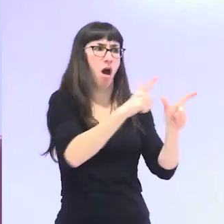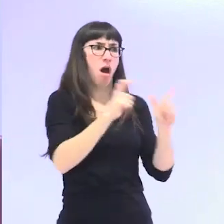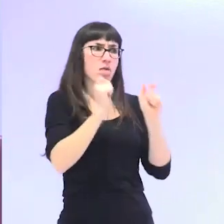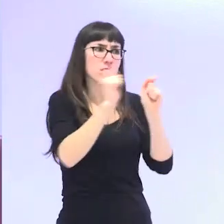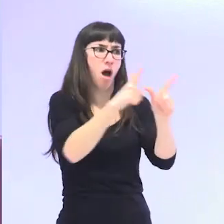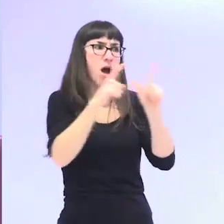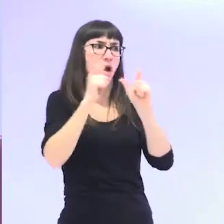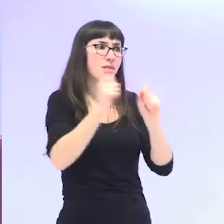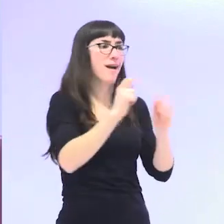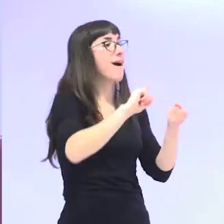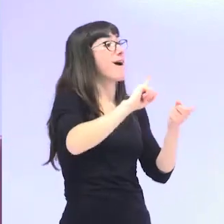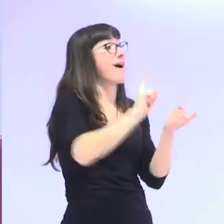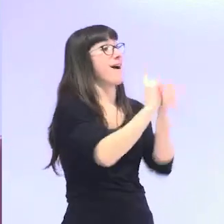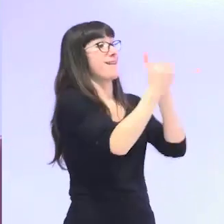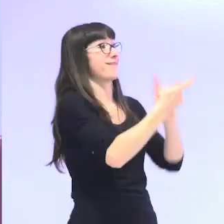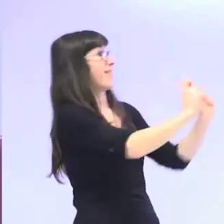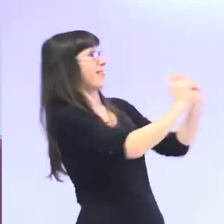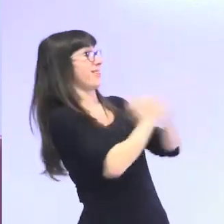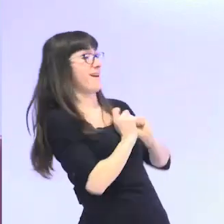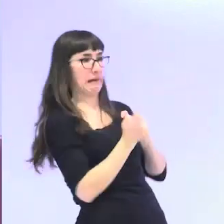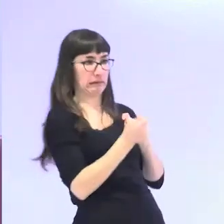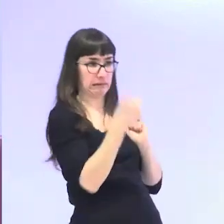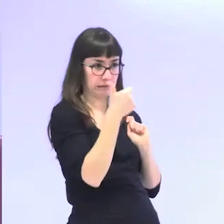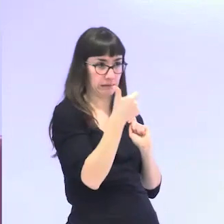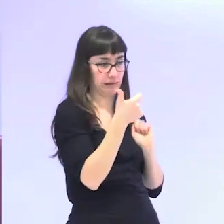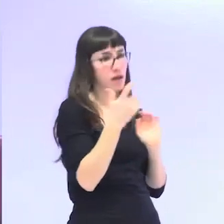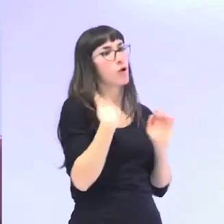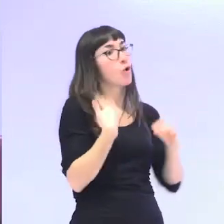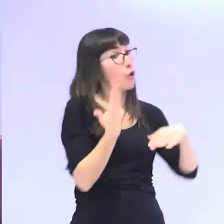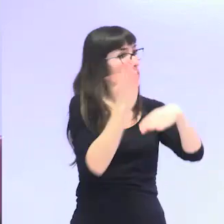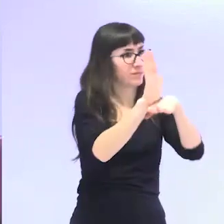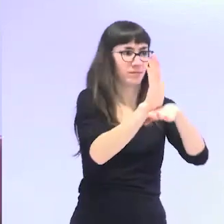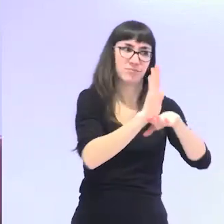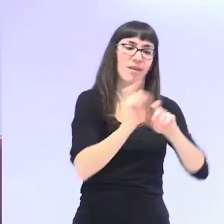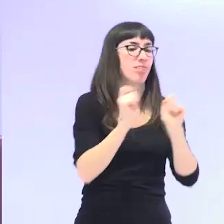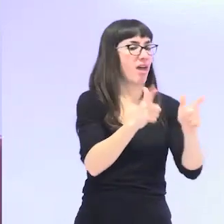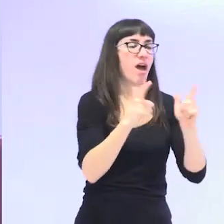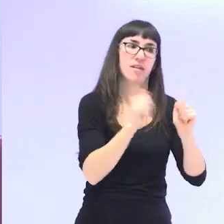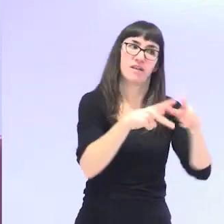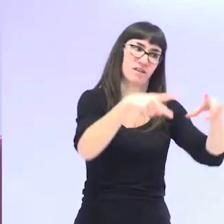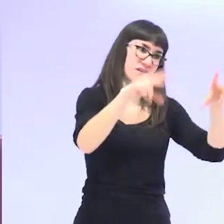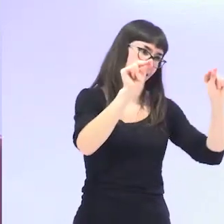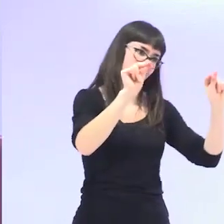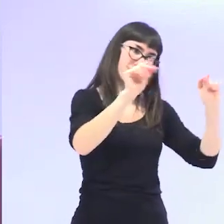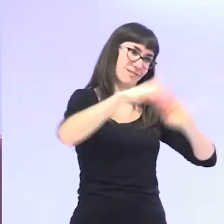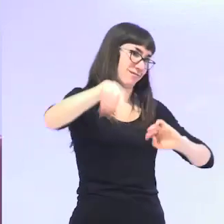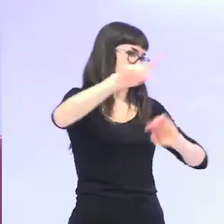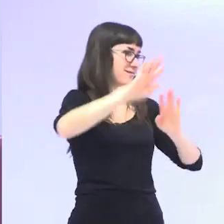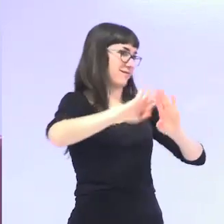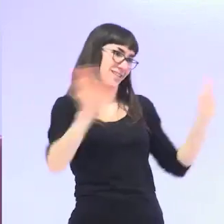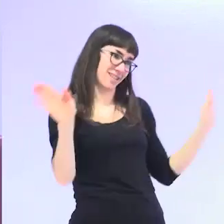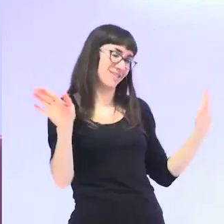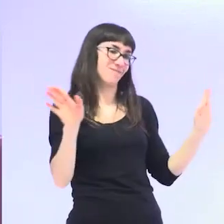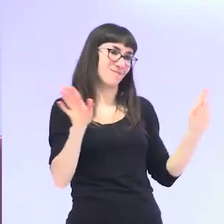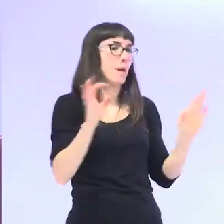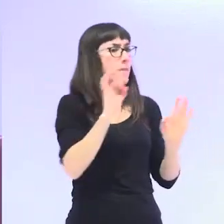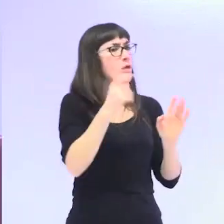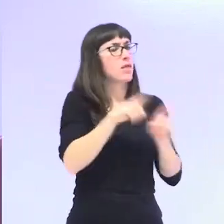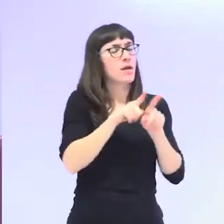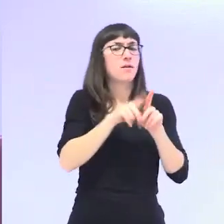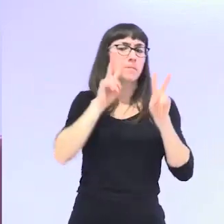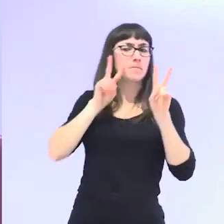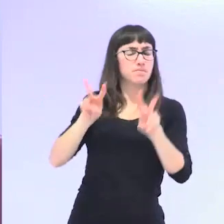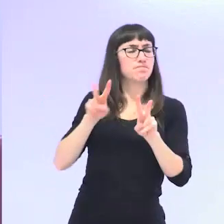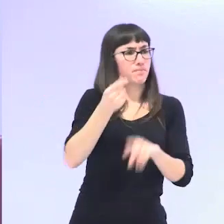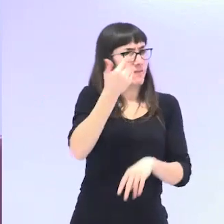Eso sí, yo también voy a plantear que tienen que dejar de hacerlo. Es decir, pero hay que valorizar, al menos hay que reconocer que